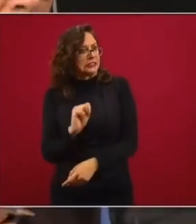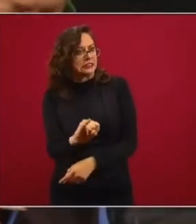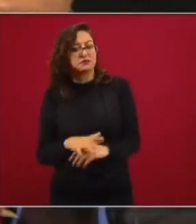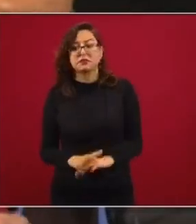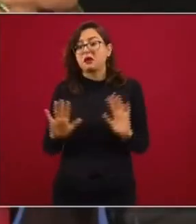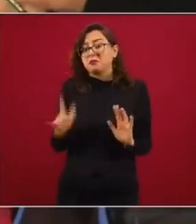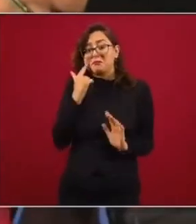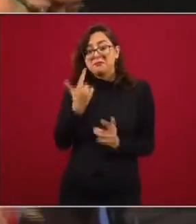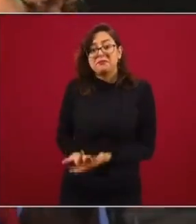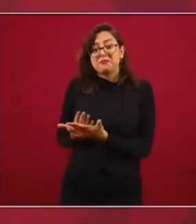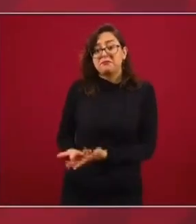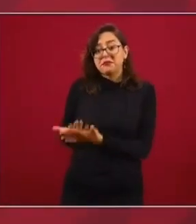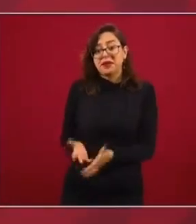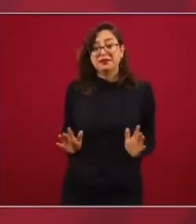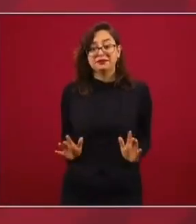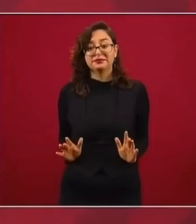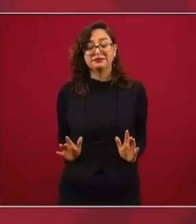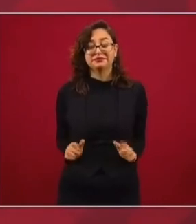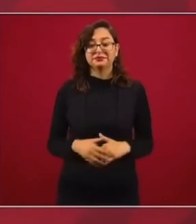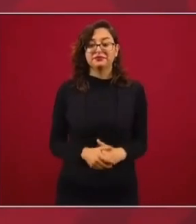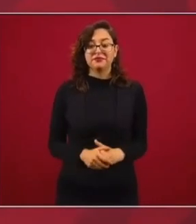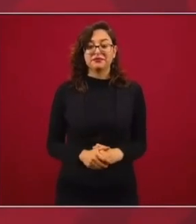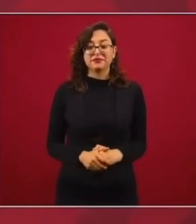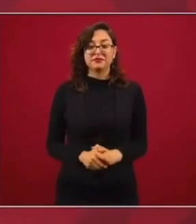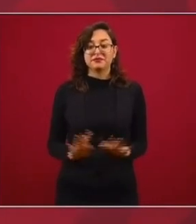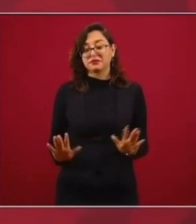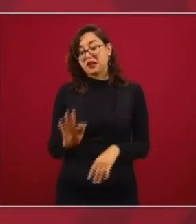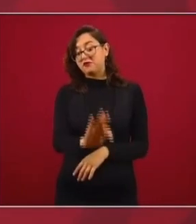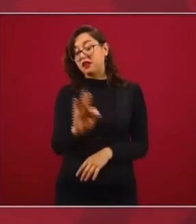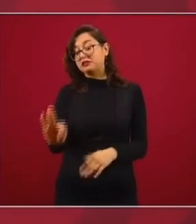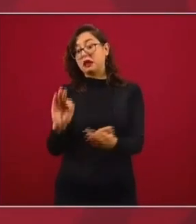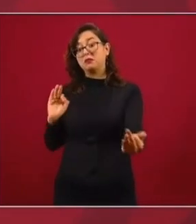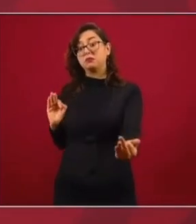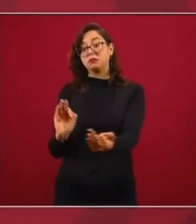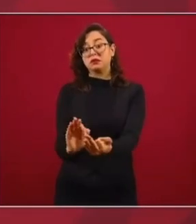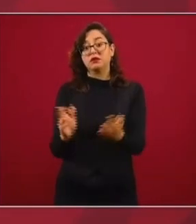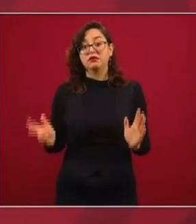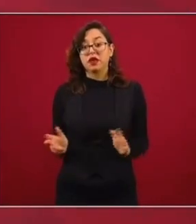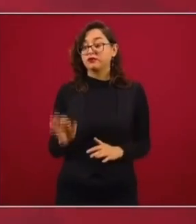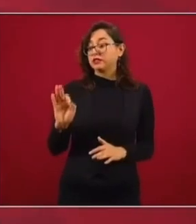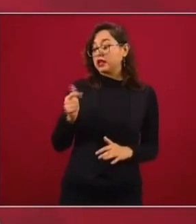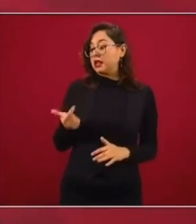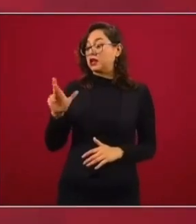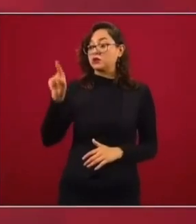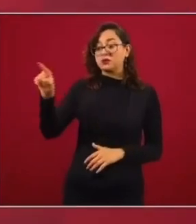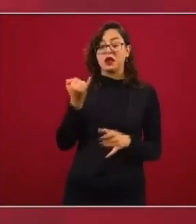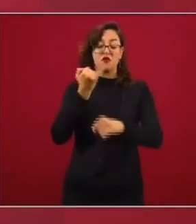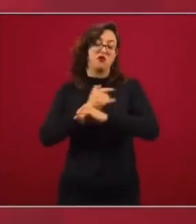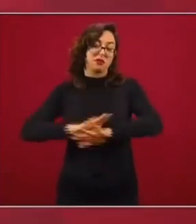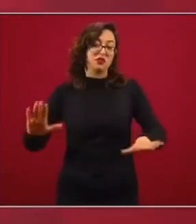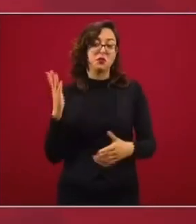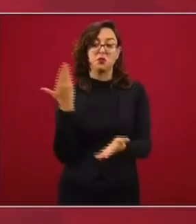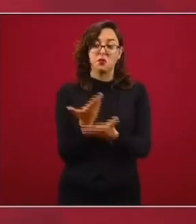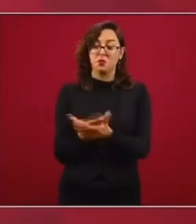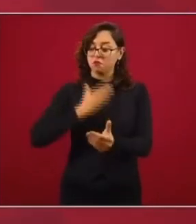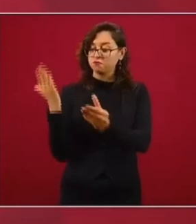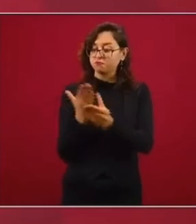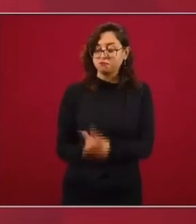Vamos a esperar. También de aquí a que se termine el plazo, la fiscalía seguramente ya va a tener más elementos.